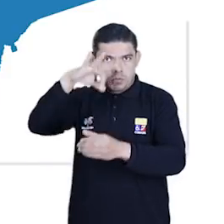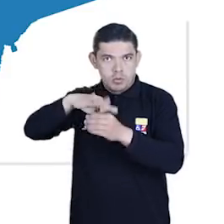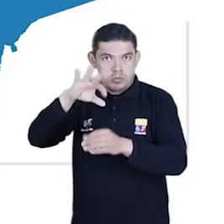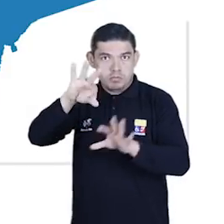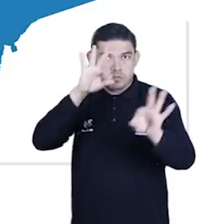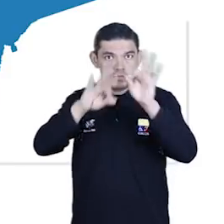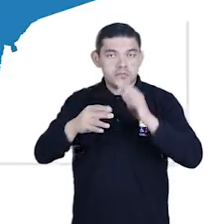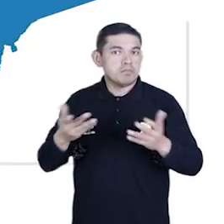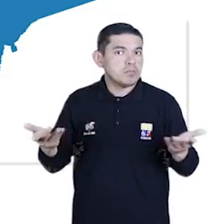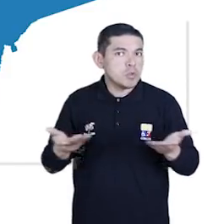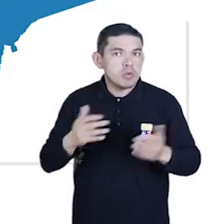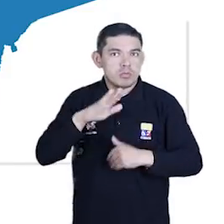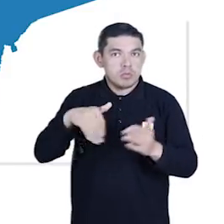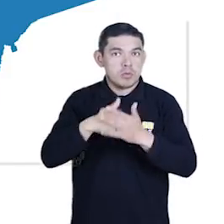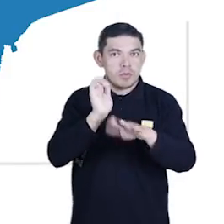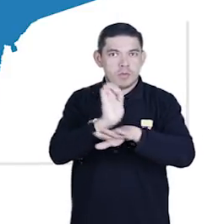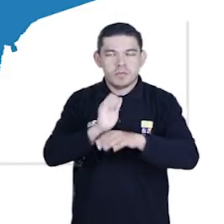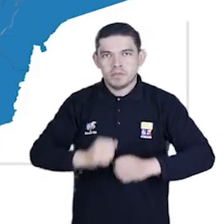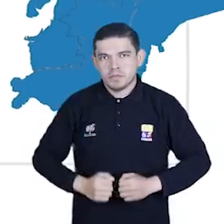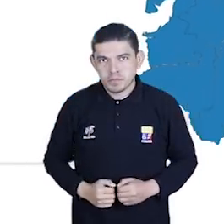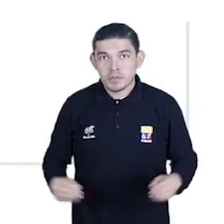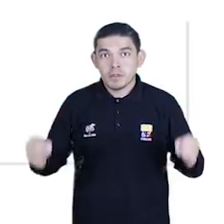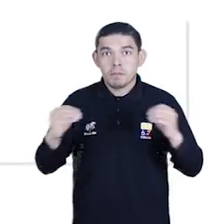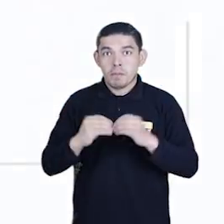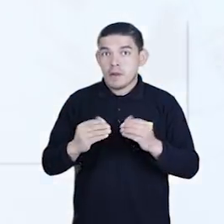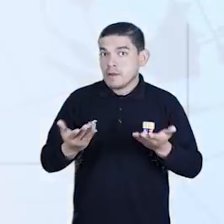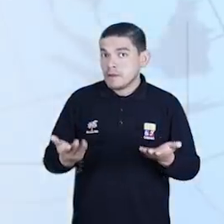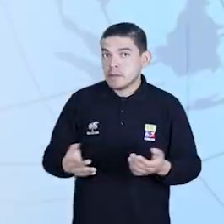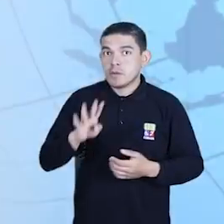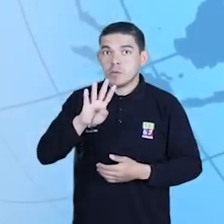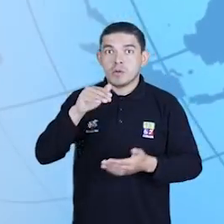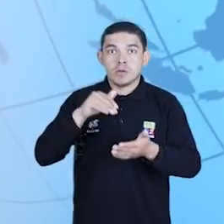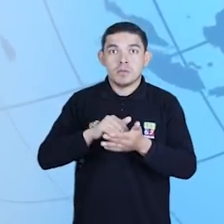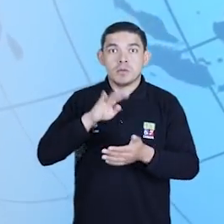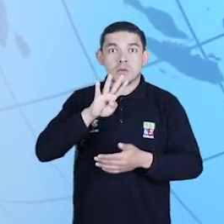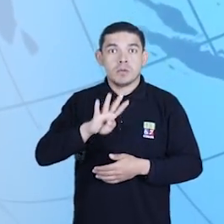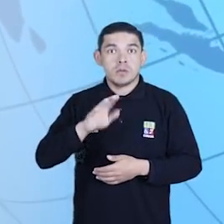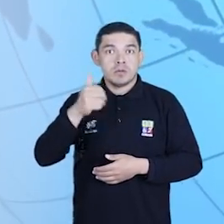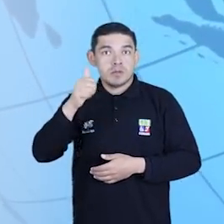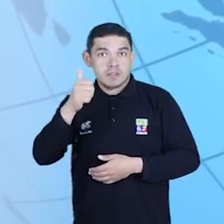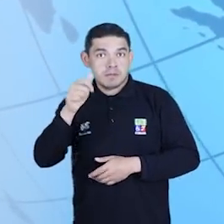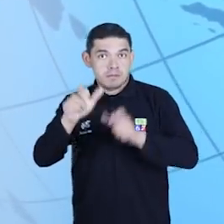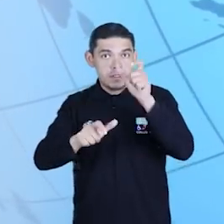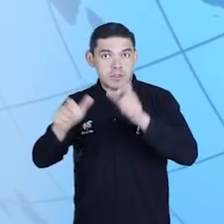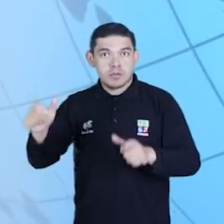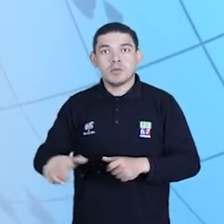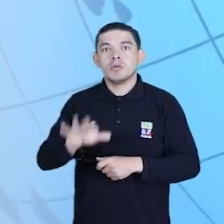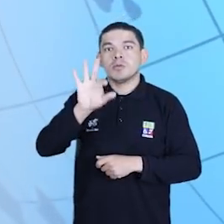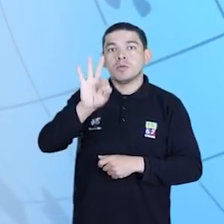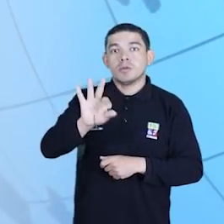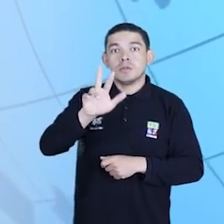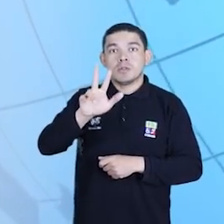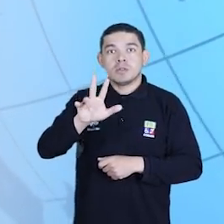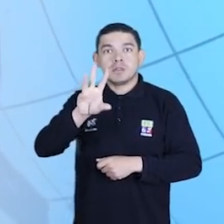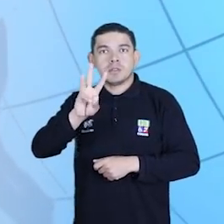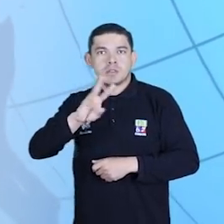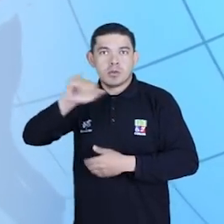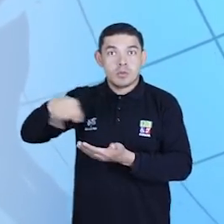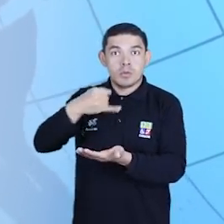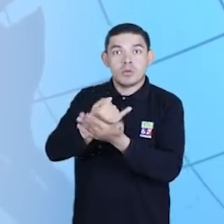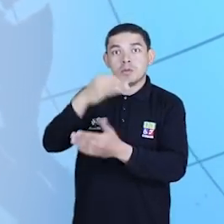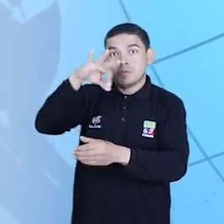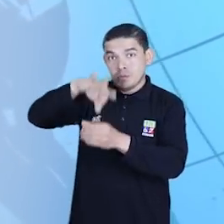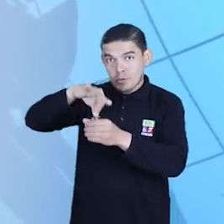voto que se instalarán en todo el Ecuador, y a las 4.410 personas de las 936 juntas